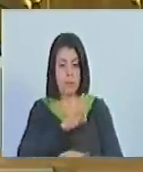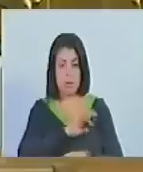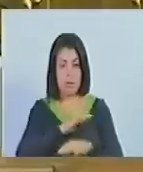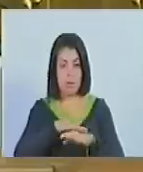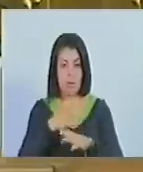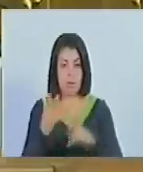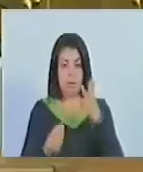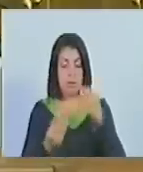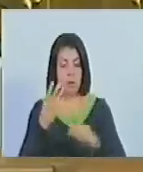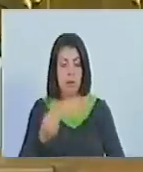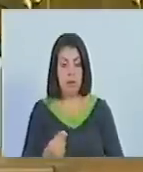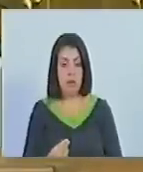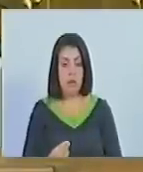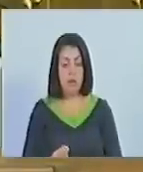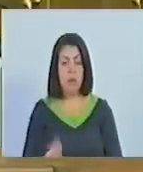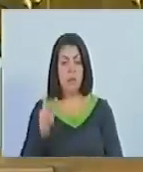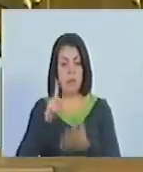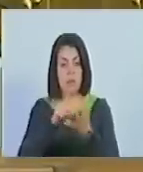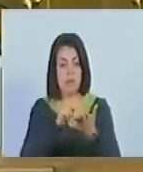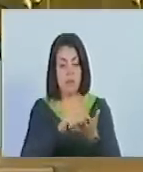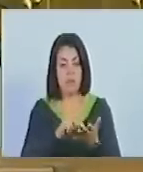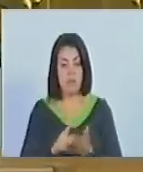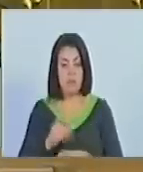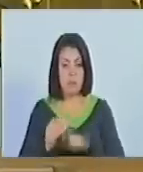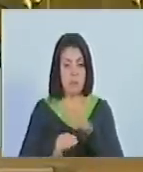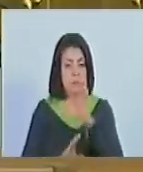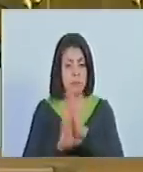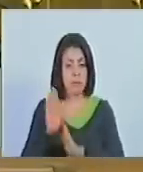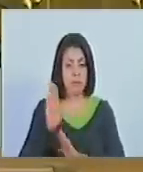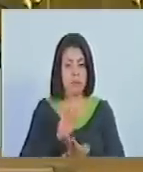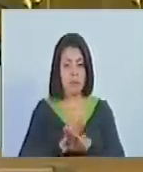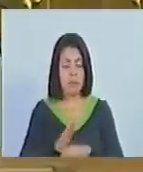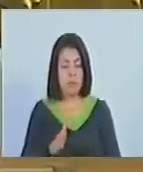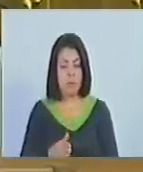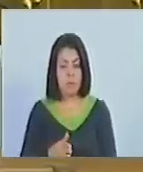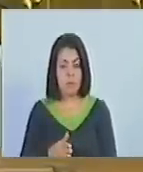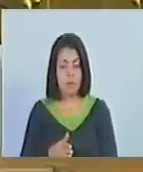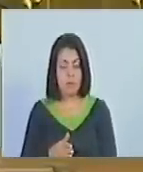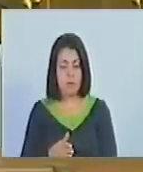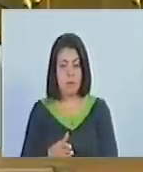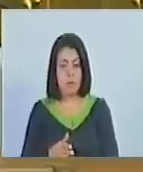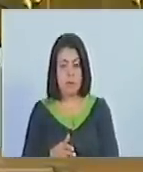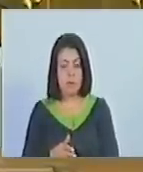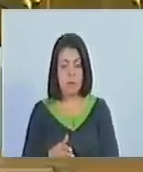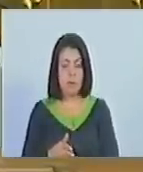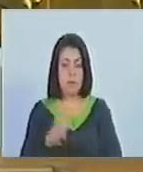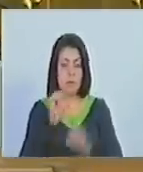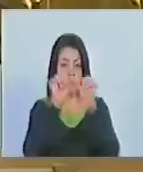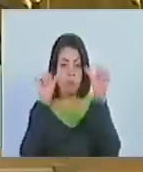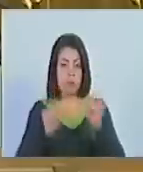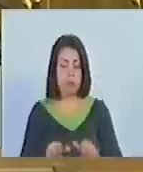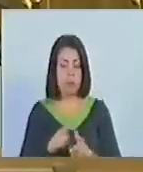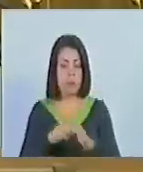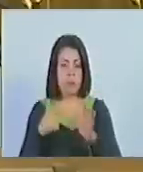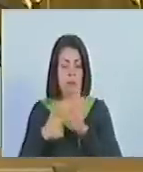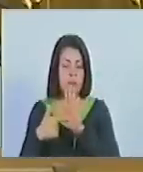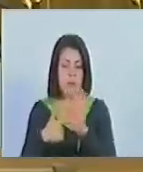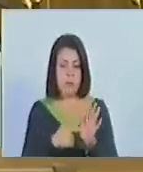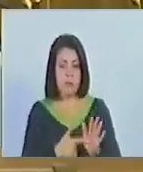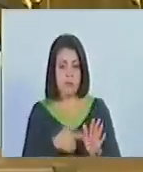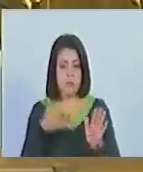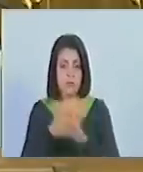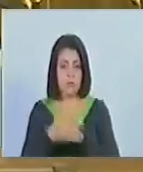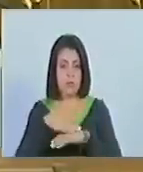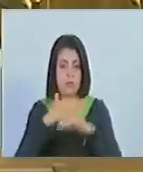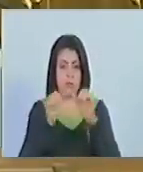del Consejo Comunal. Se participará y desarrollará un sistema de indicadores dentro